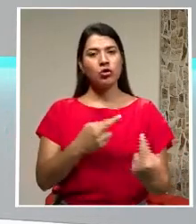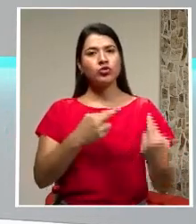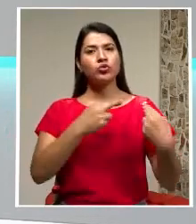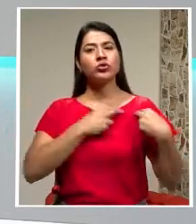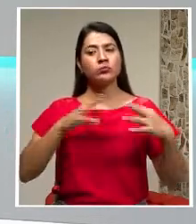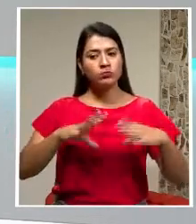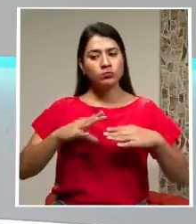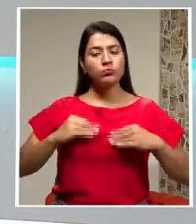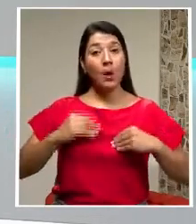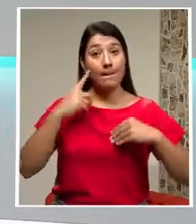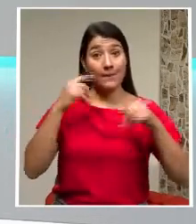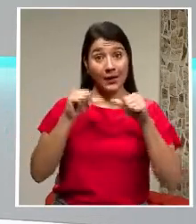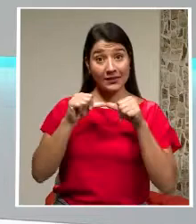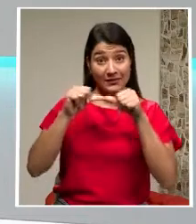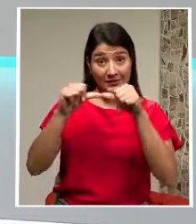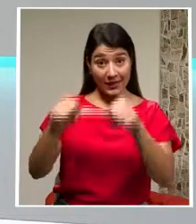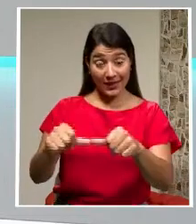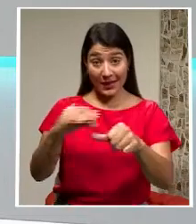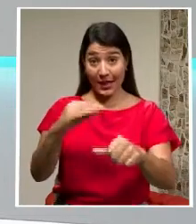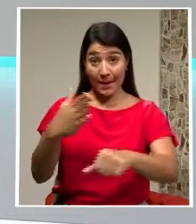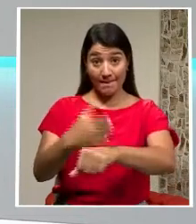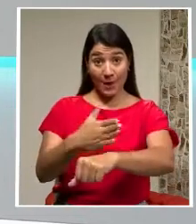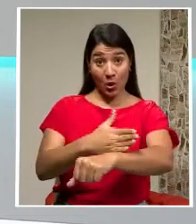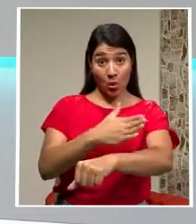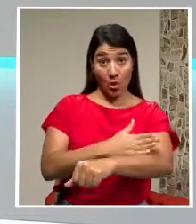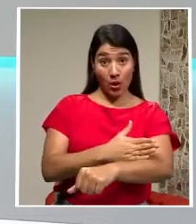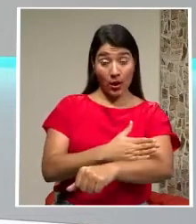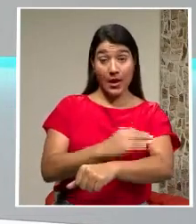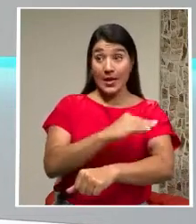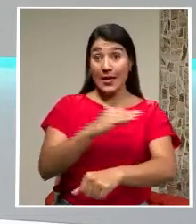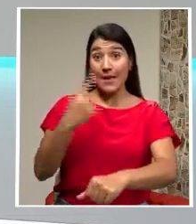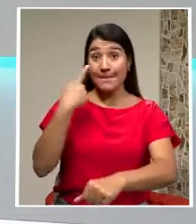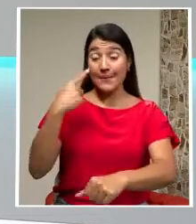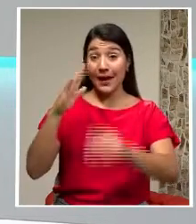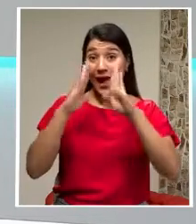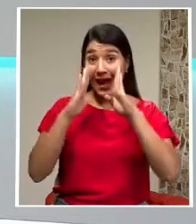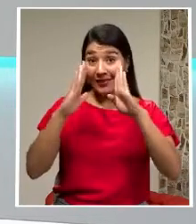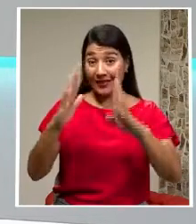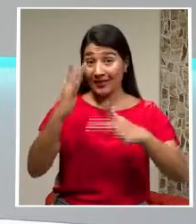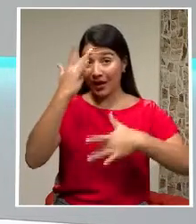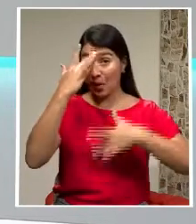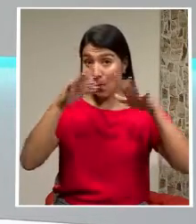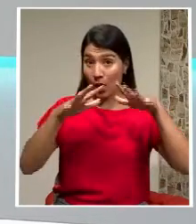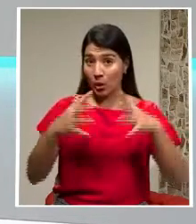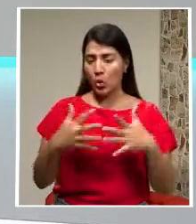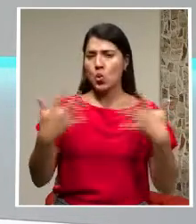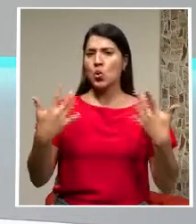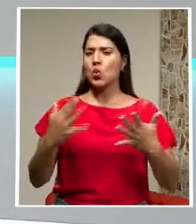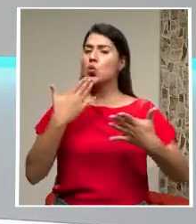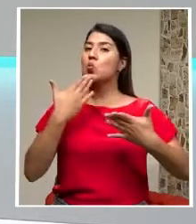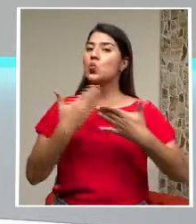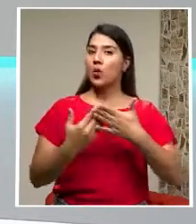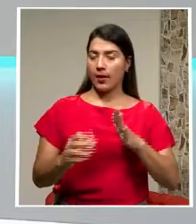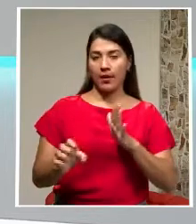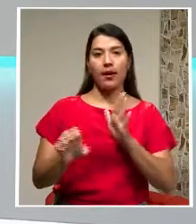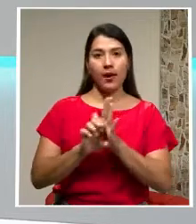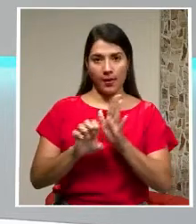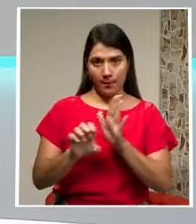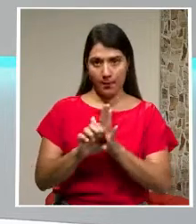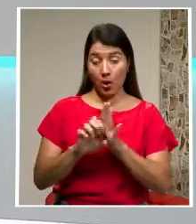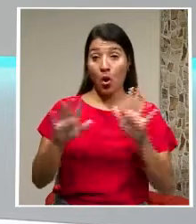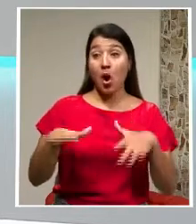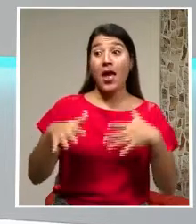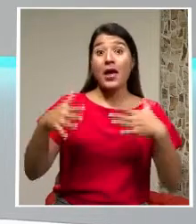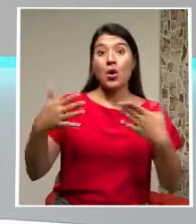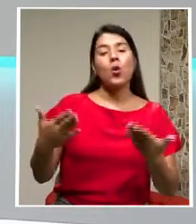Y a consolidar En la atención De la pandemia Ha sido ejemplar Eso es Uno de los mejores ejemplos De cómo